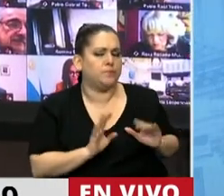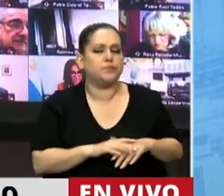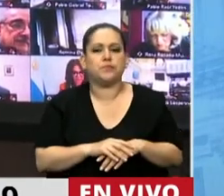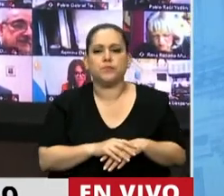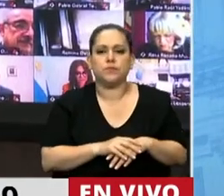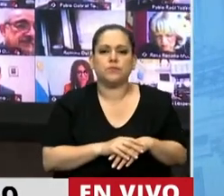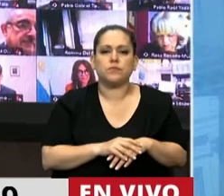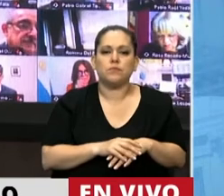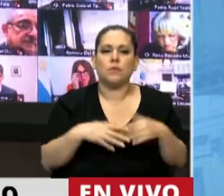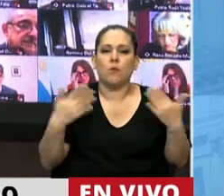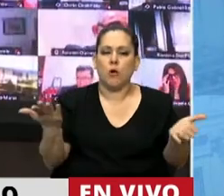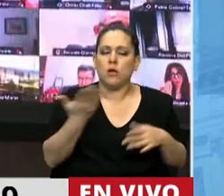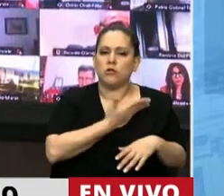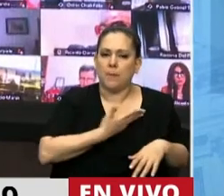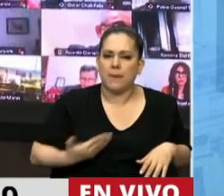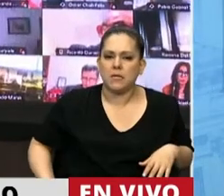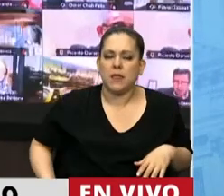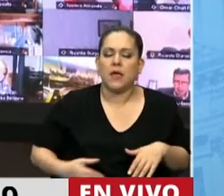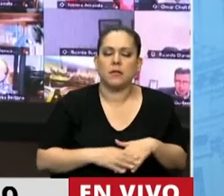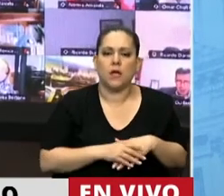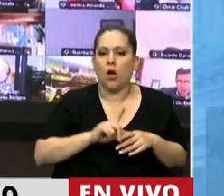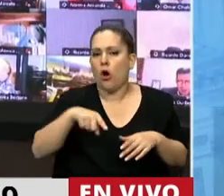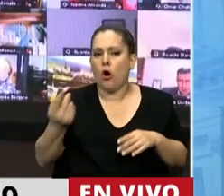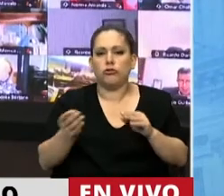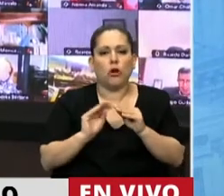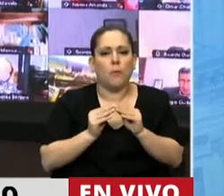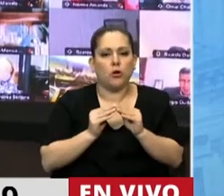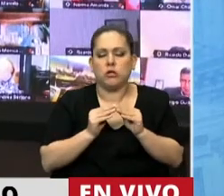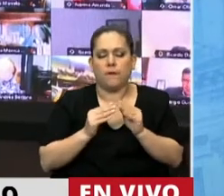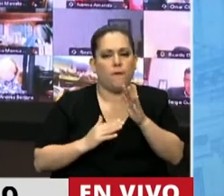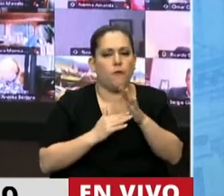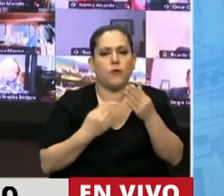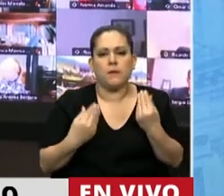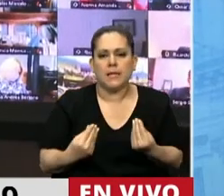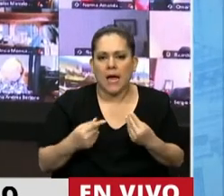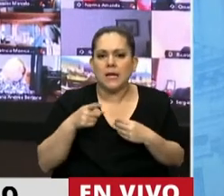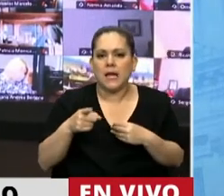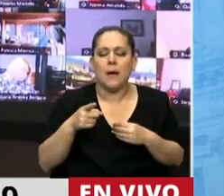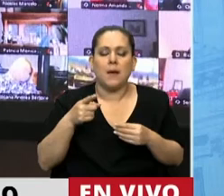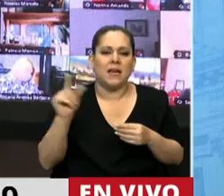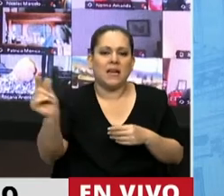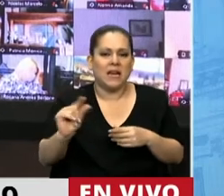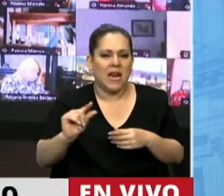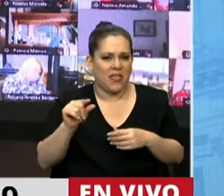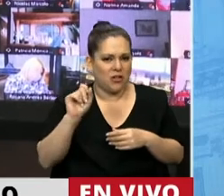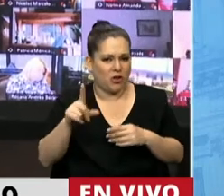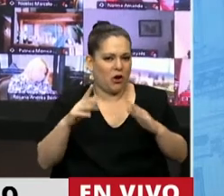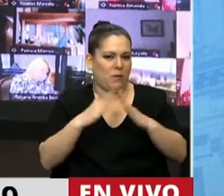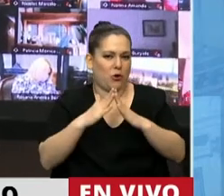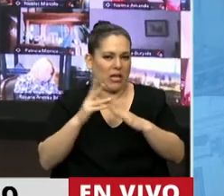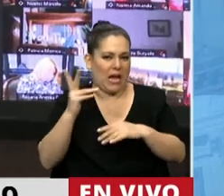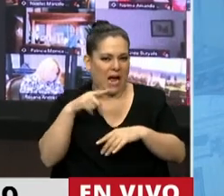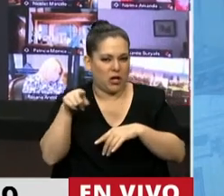señor presidente, otra de las cuestiones fundamentales es el desarrollo del crédito hipotecario como motor de progreso,